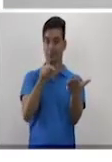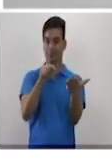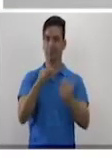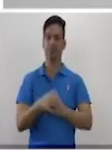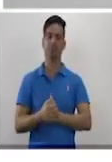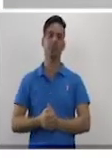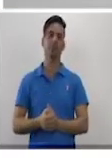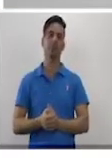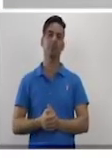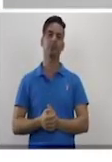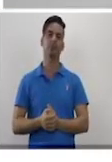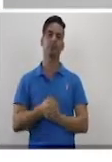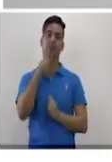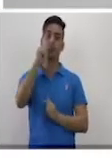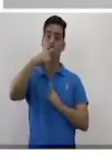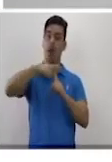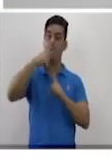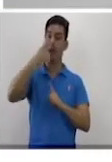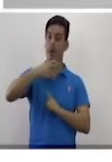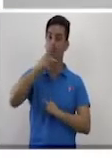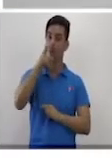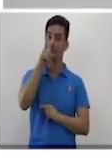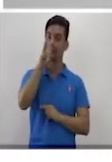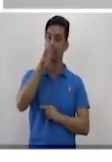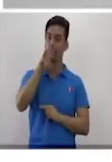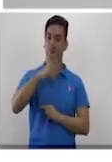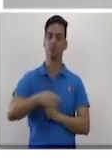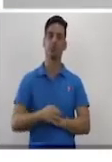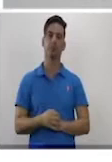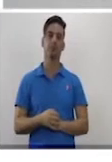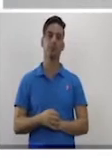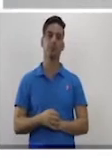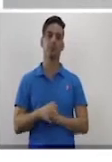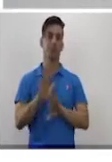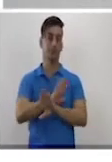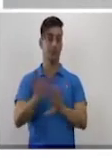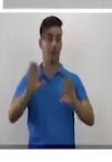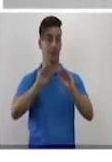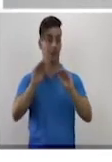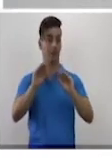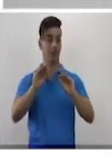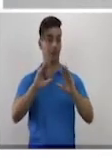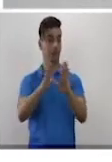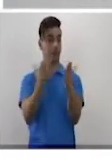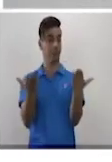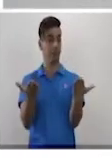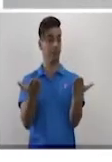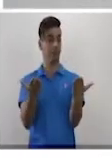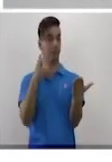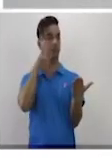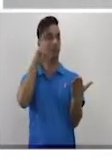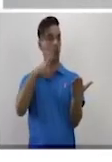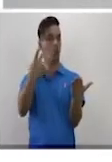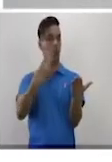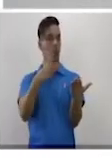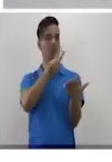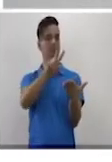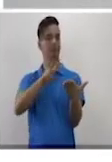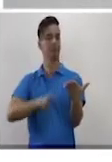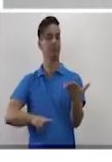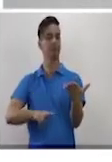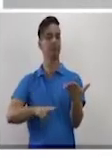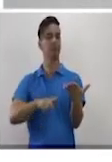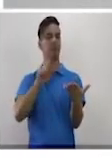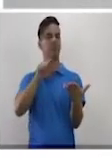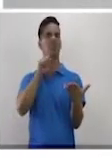Ahí tienes el ejercicio 13. Ya, todos listos. Entonces, vamos a leer el ejercicio. Dice,